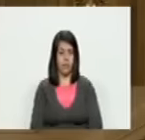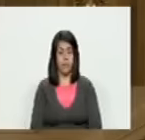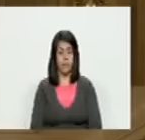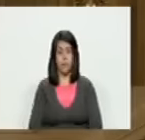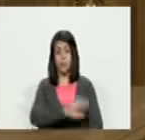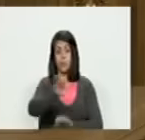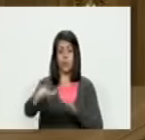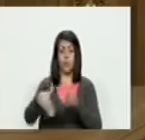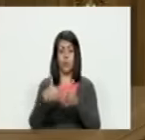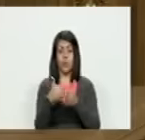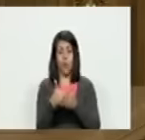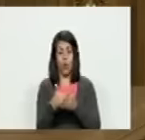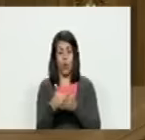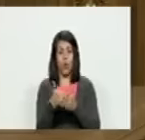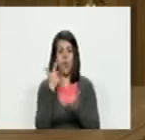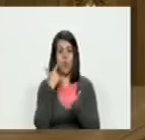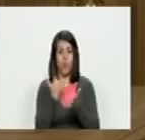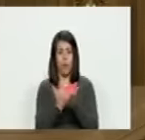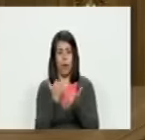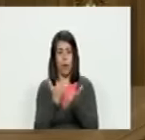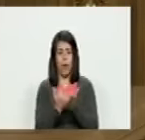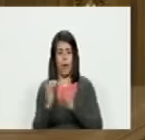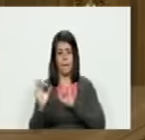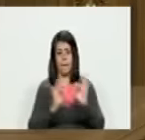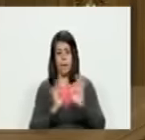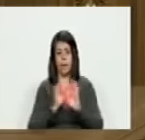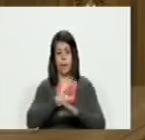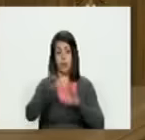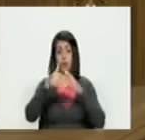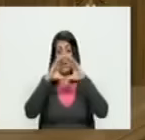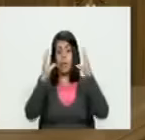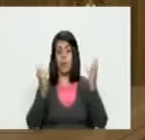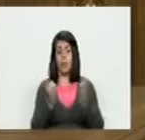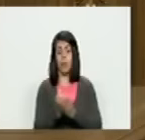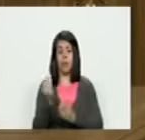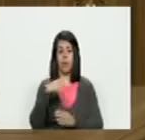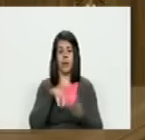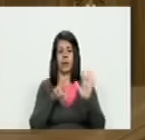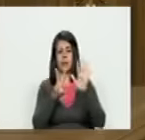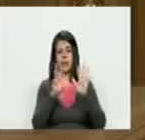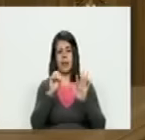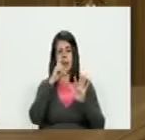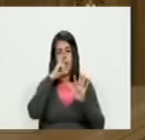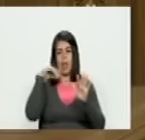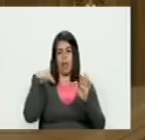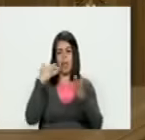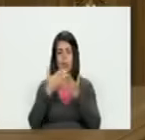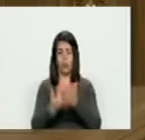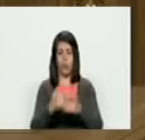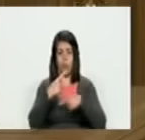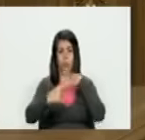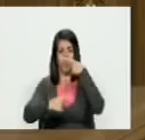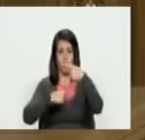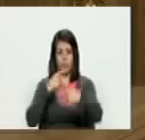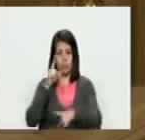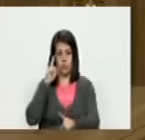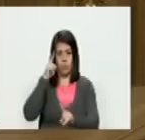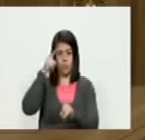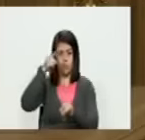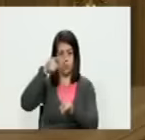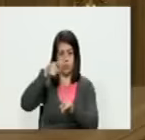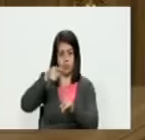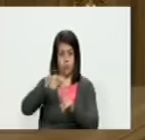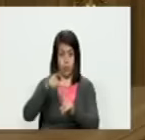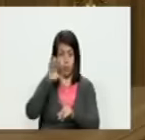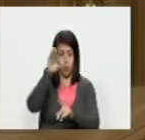todas estas agresiones han sido probadas y refinadas en el resto del mundo por más de 70 años las próximas etapas apuntan apuntan